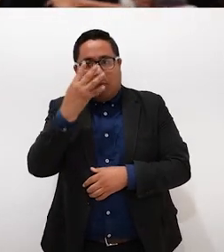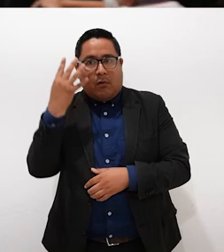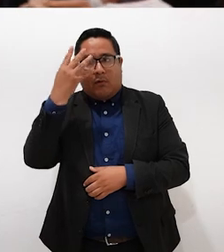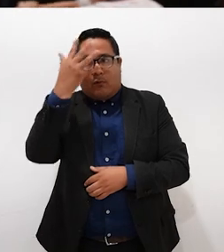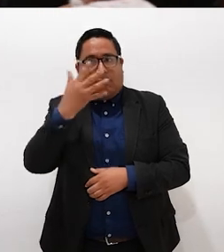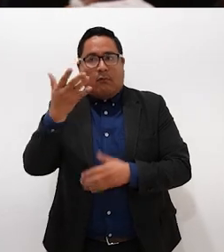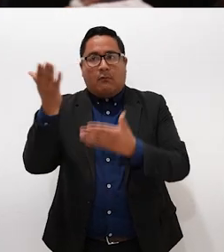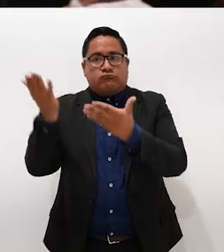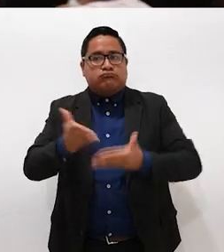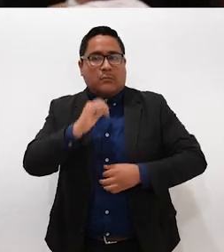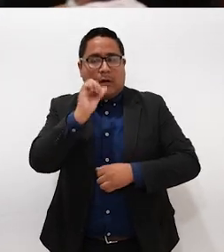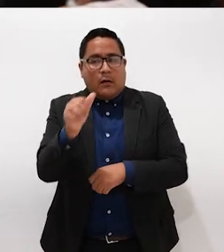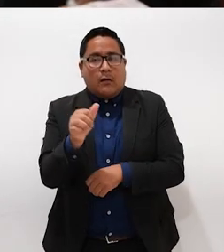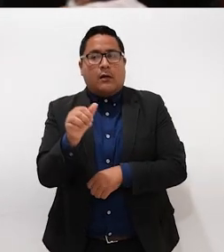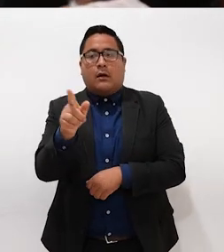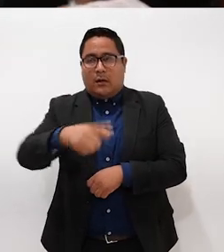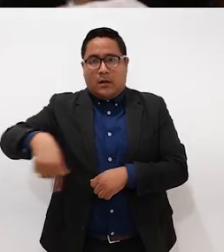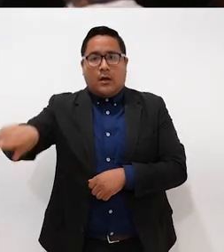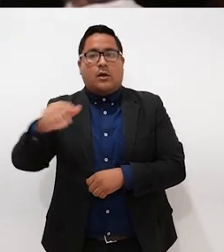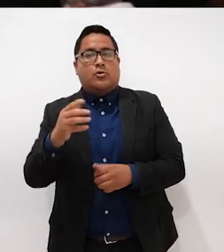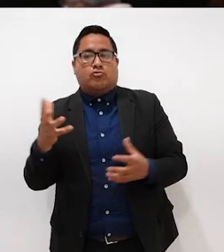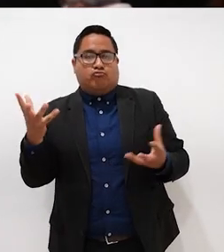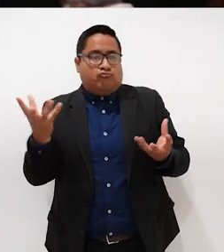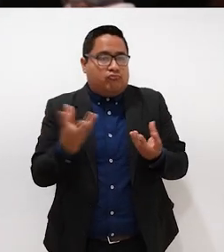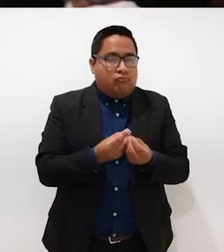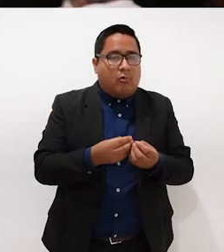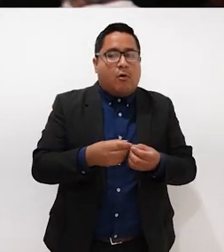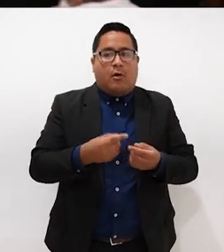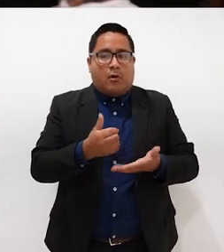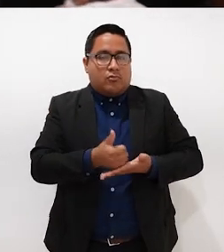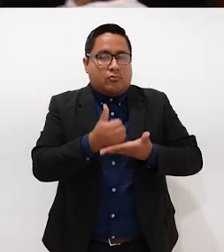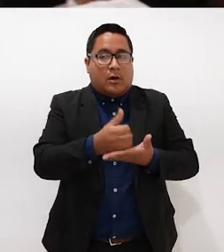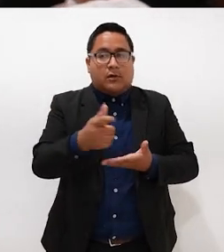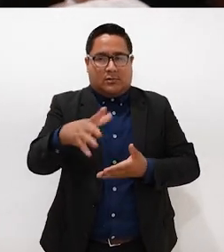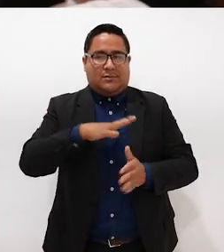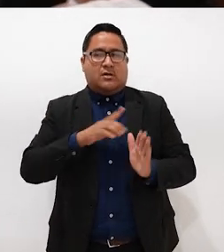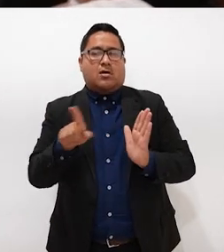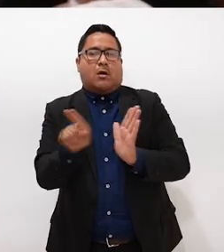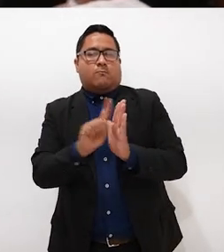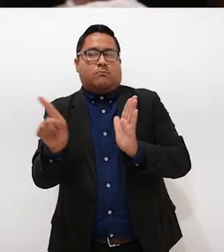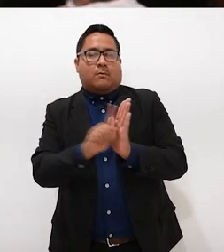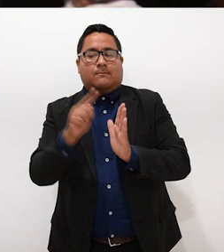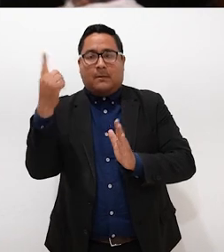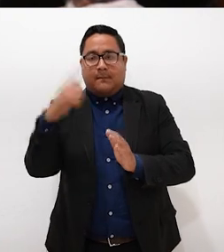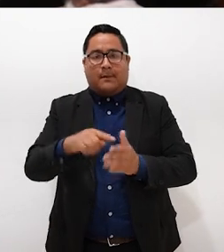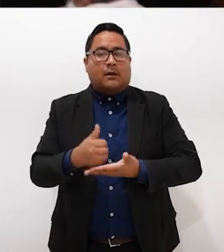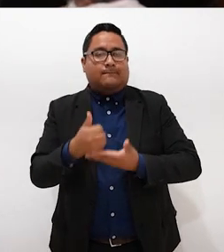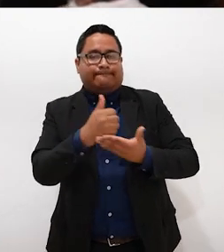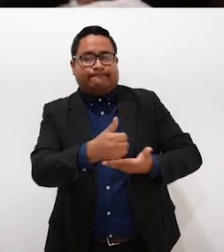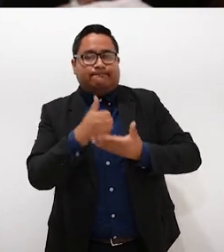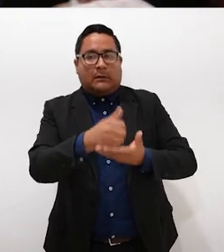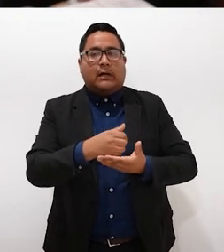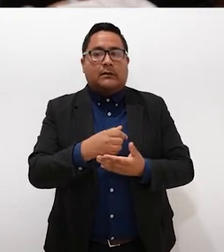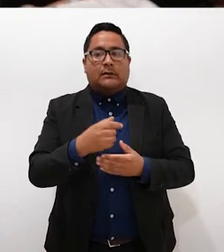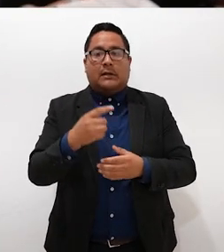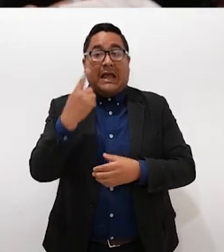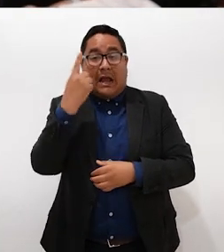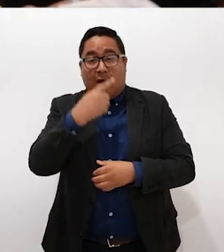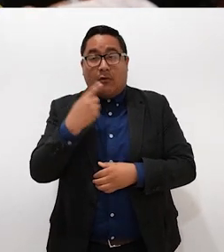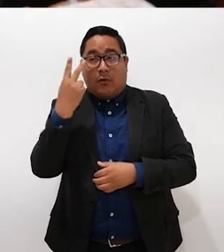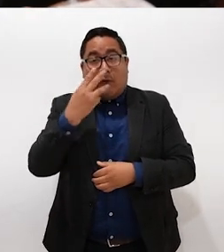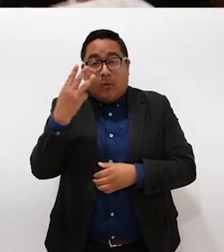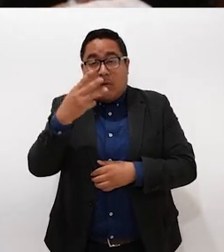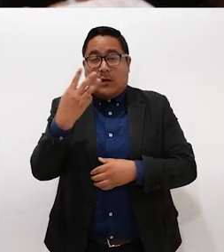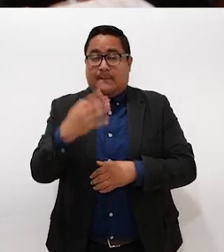cuatro o cinco horas no regresa, ellos pueden ir a ayudarte. Ellos tienen una alerta para que puedan apoyarte en esas primeras horas que son